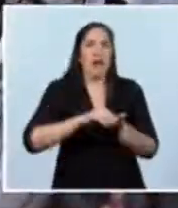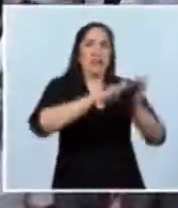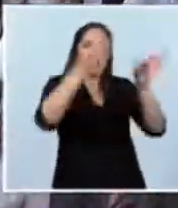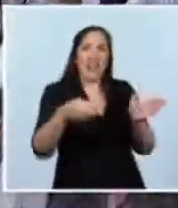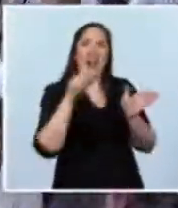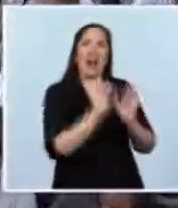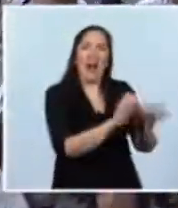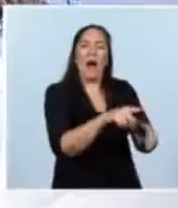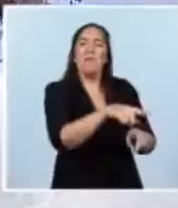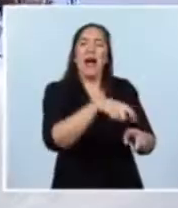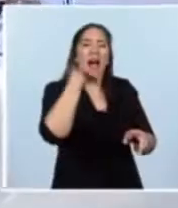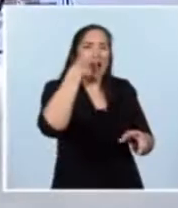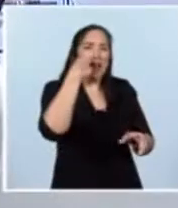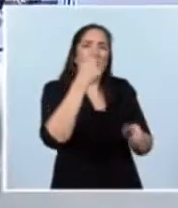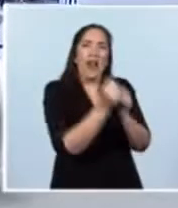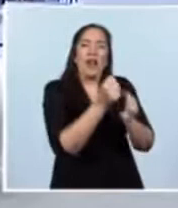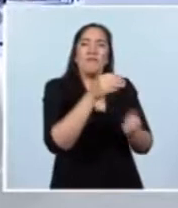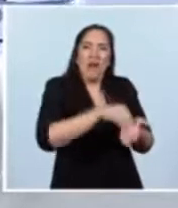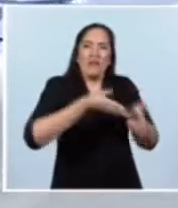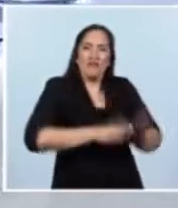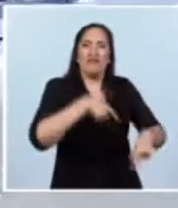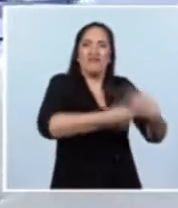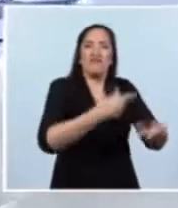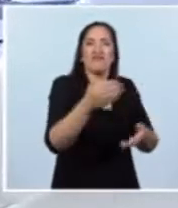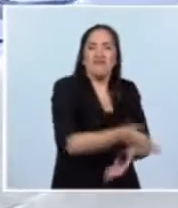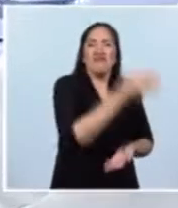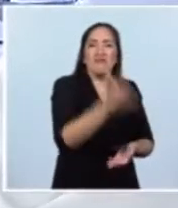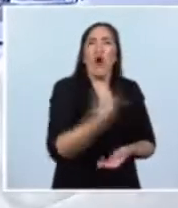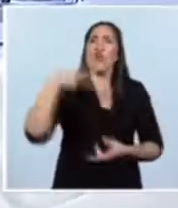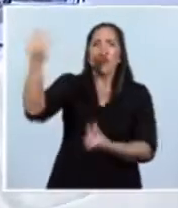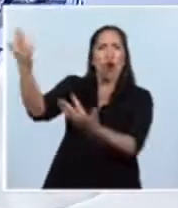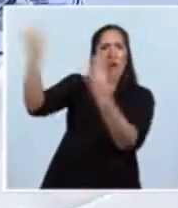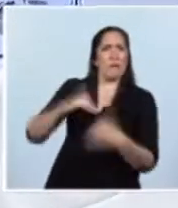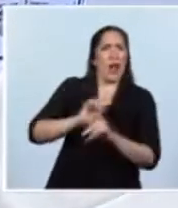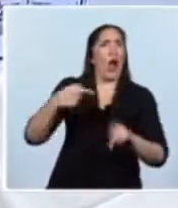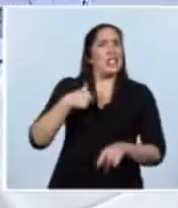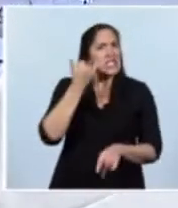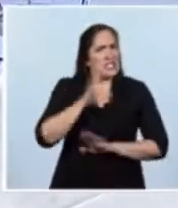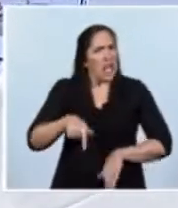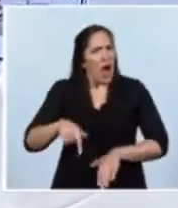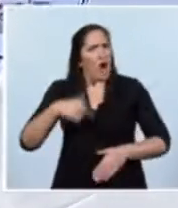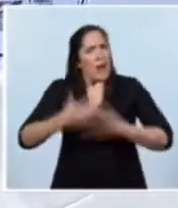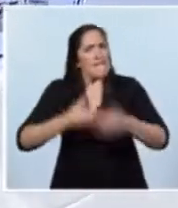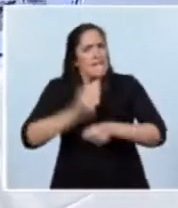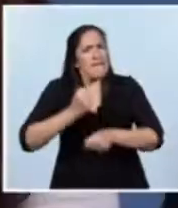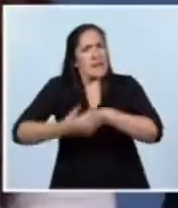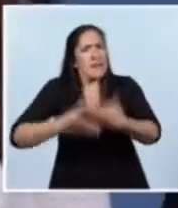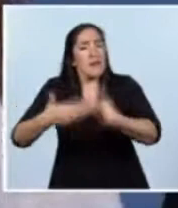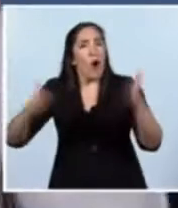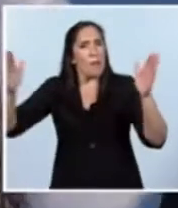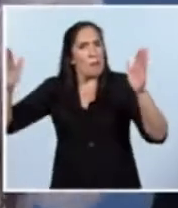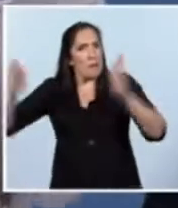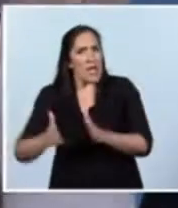de cerdos para no tener que seguir importando cerdos, hemos reducido muchísimo la importación de cerdos,